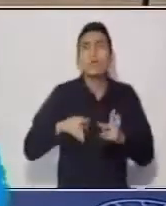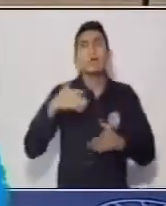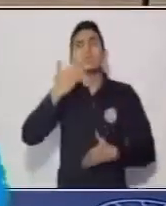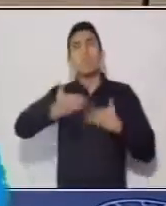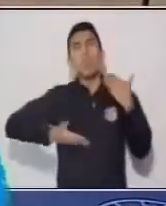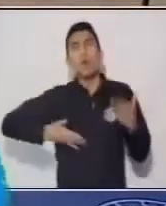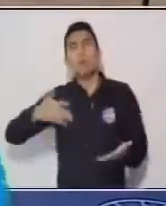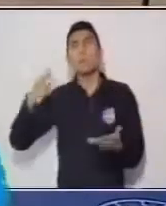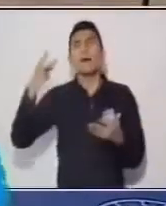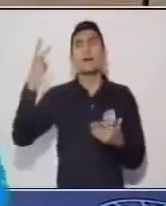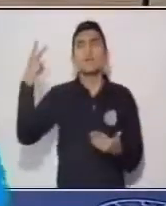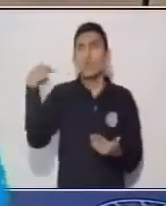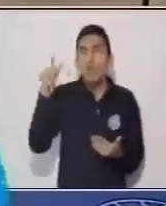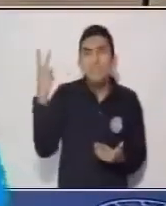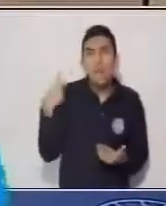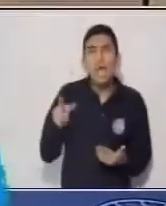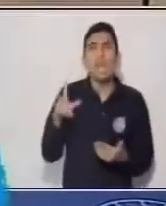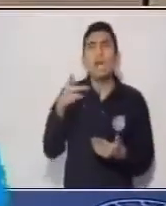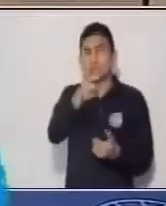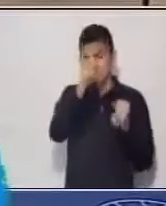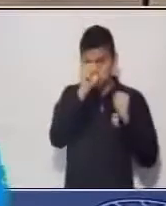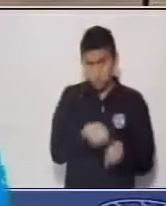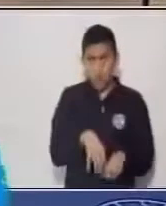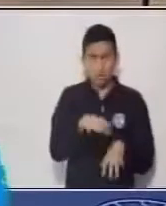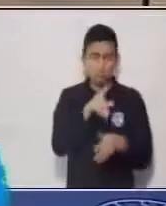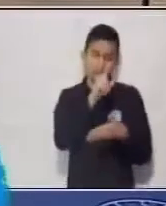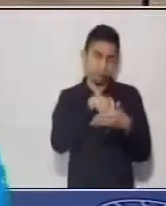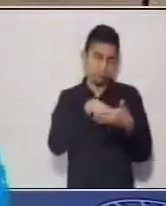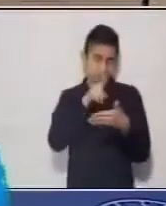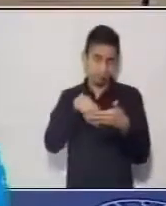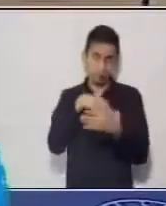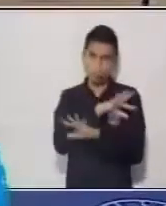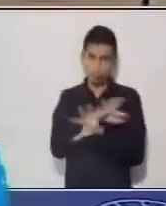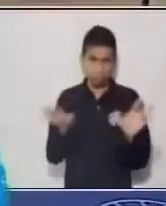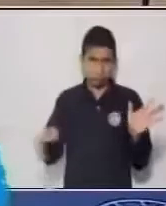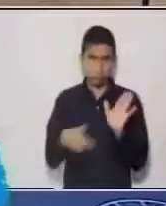novelas. Y vamos a encontrar no literarios.